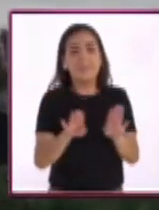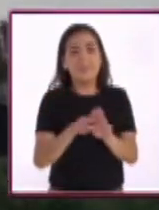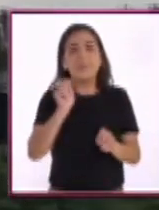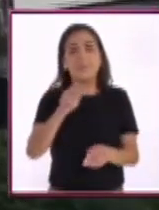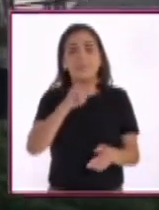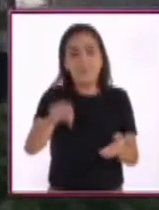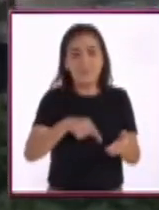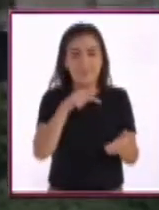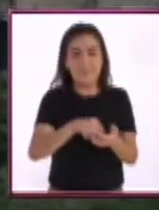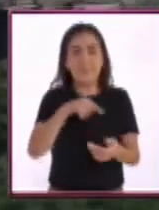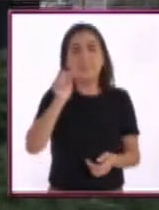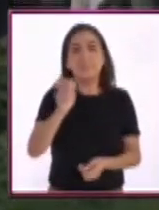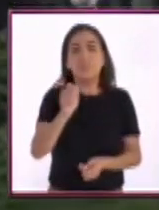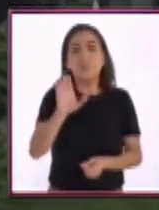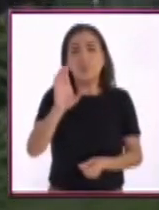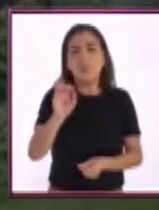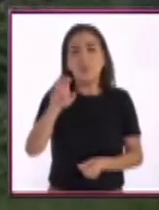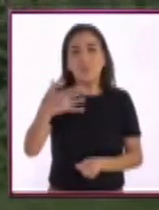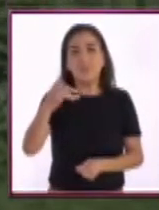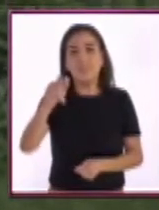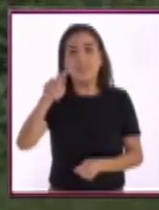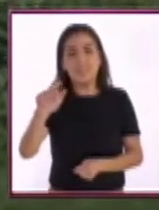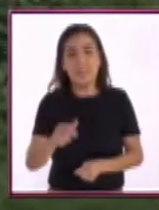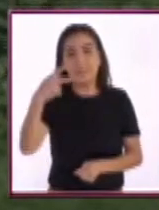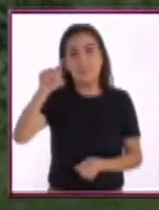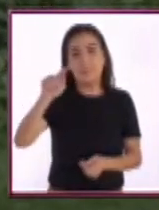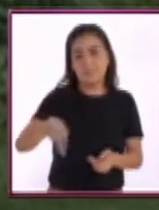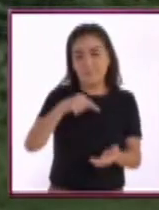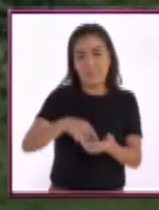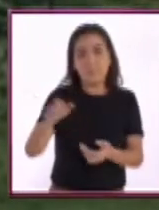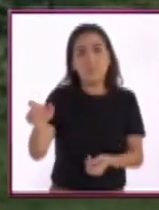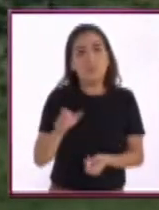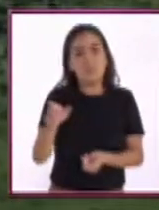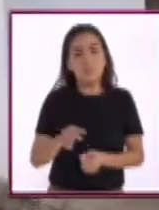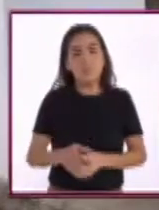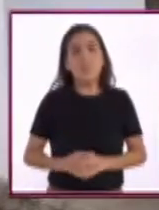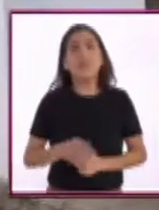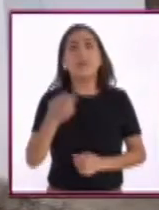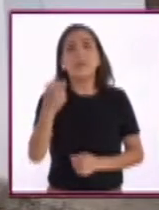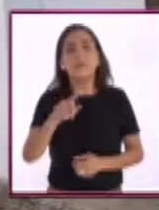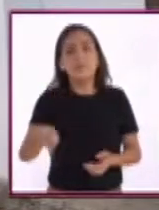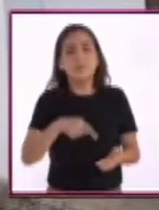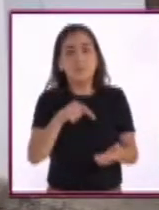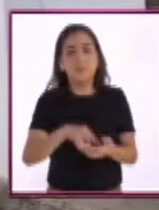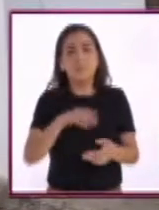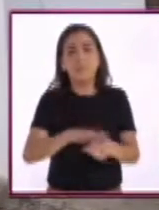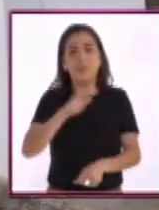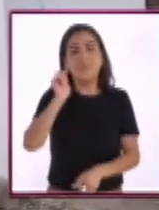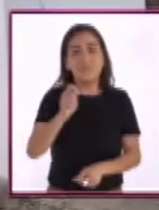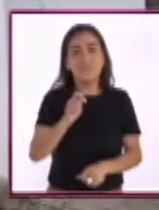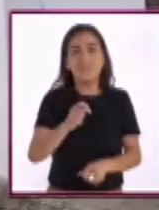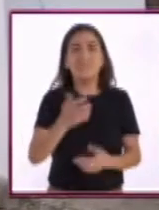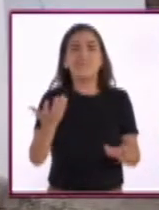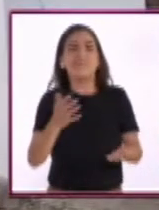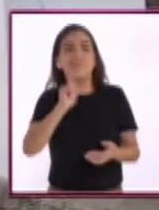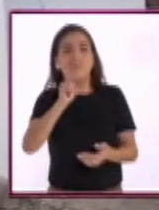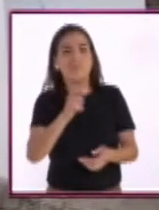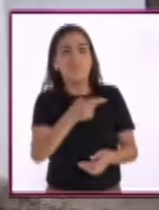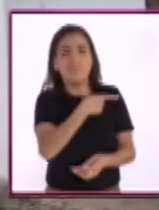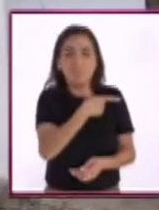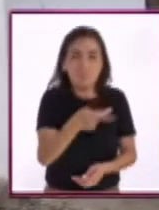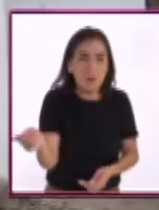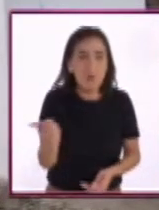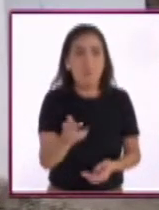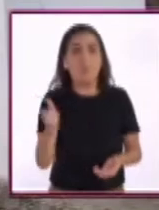Estamos ahorita en la zona de La Conchita, en San Gregorio, Atlapulco, en Xochimilco, una de las zonas con mayores